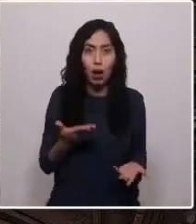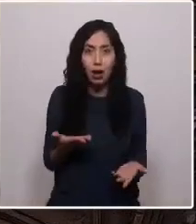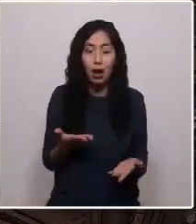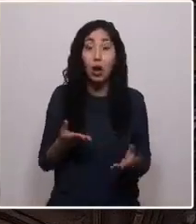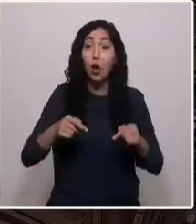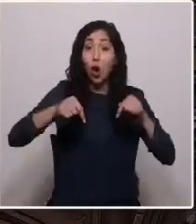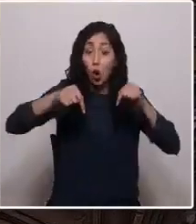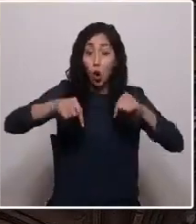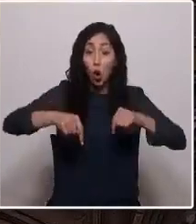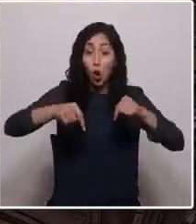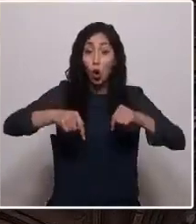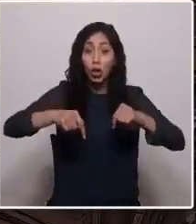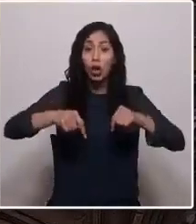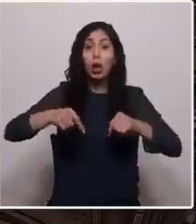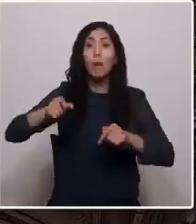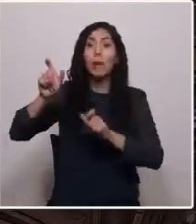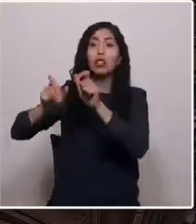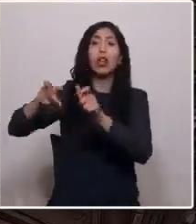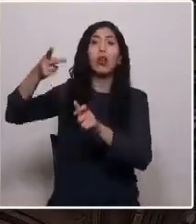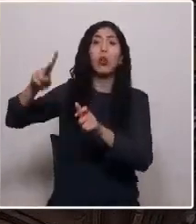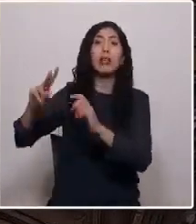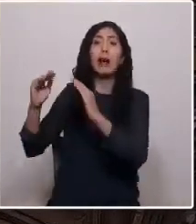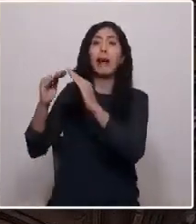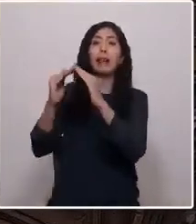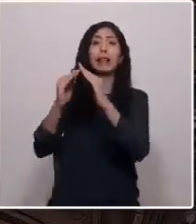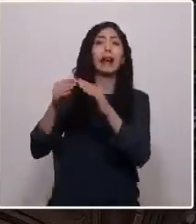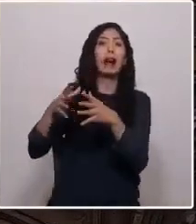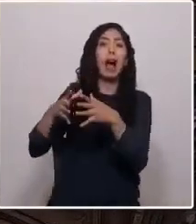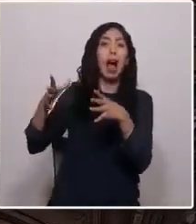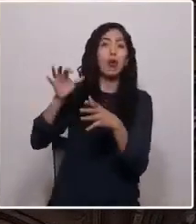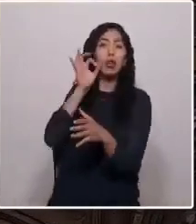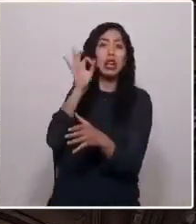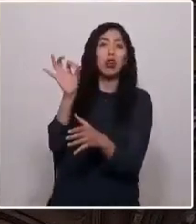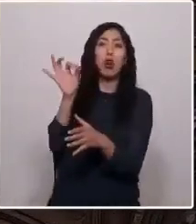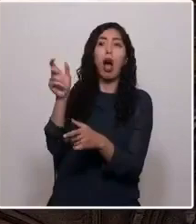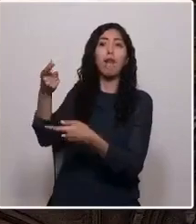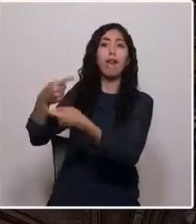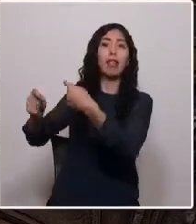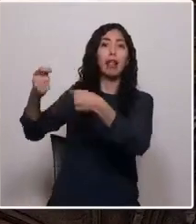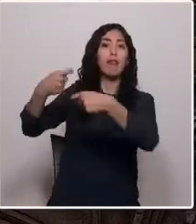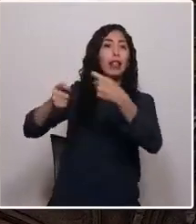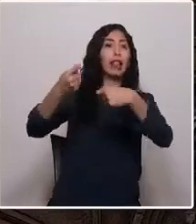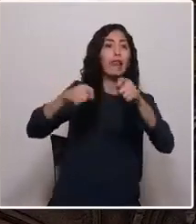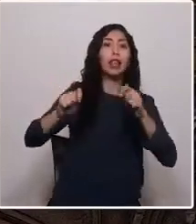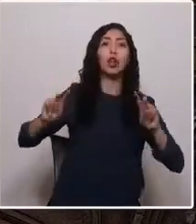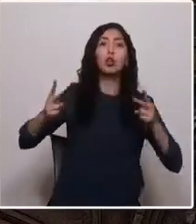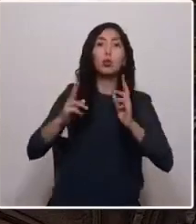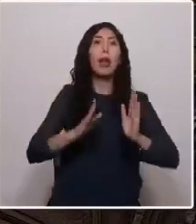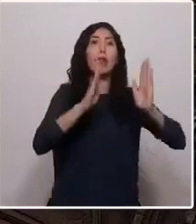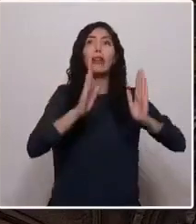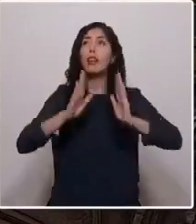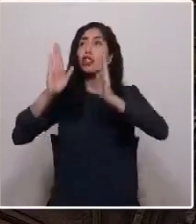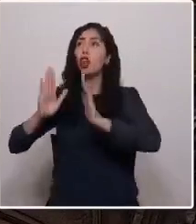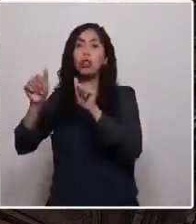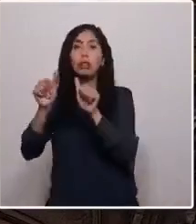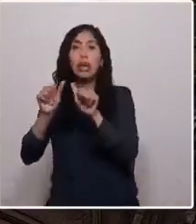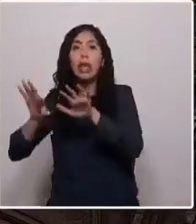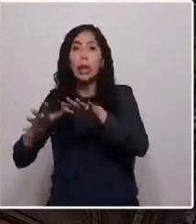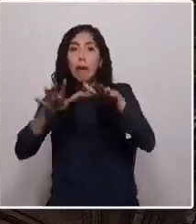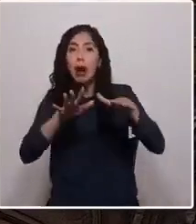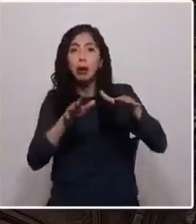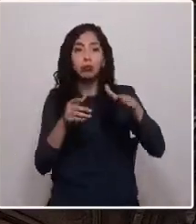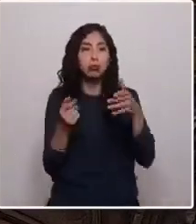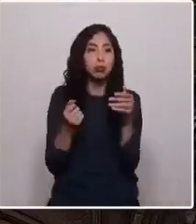los dueños de los fondos están vendiendo los terrenos para instalar inmobiliarias en el borde costero y no están dejando pasada